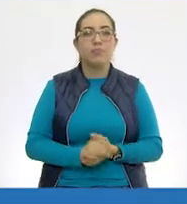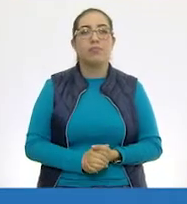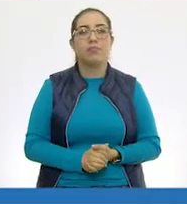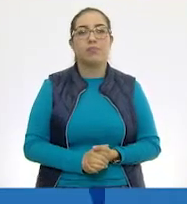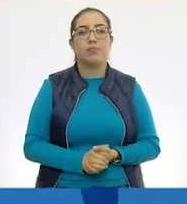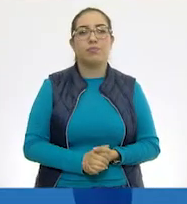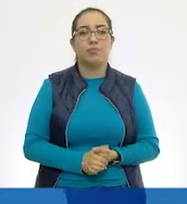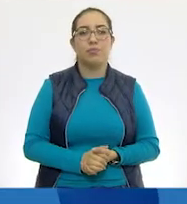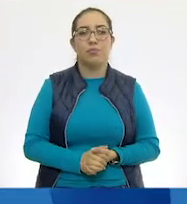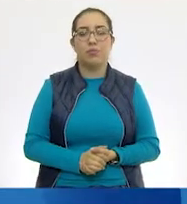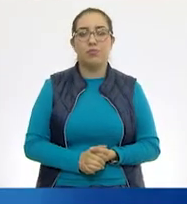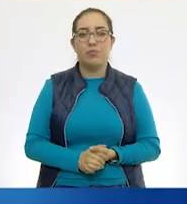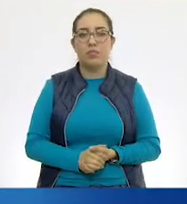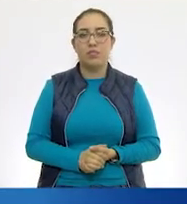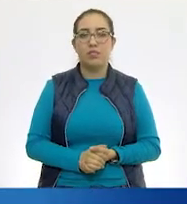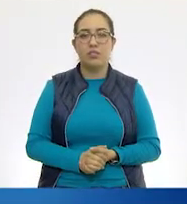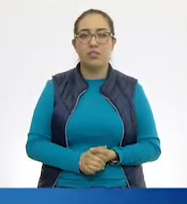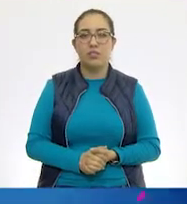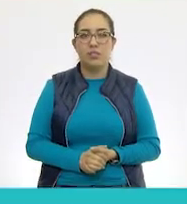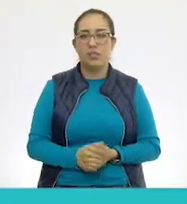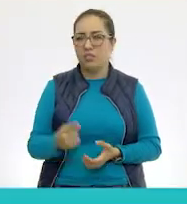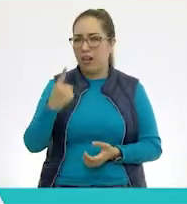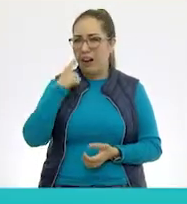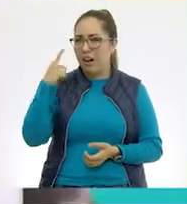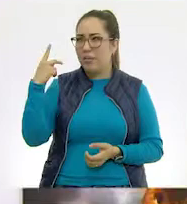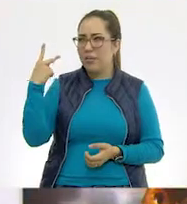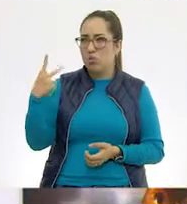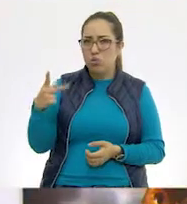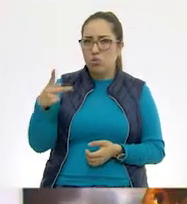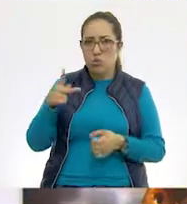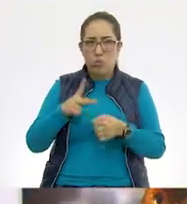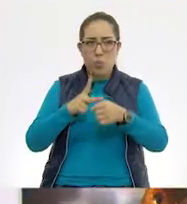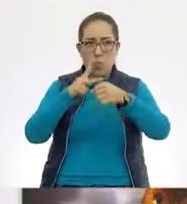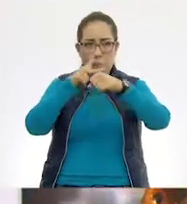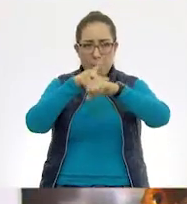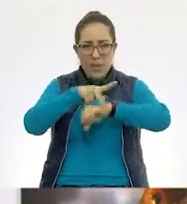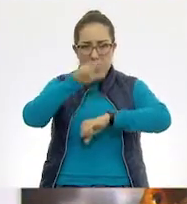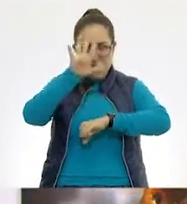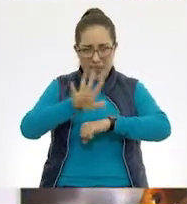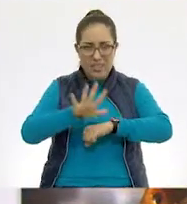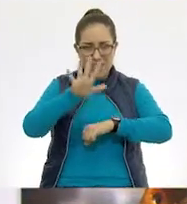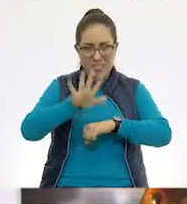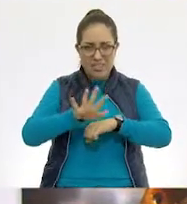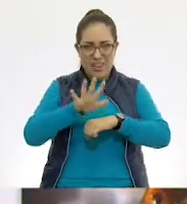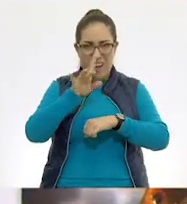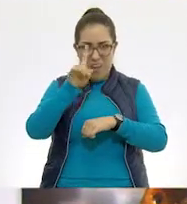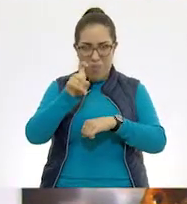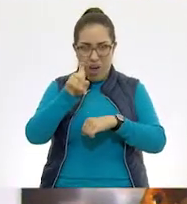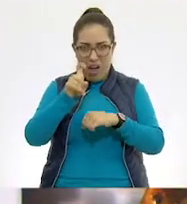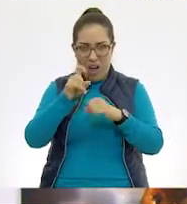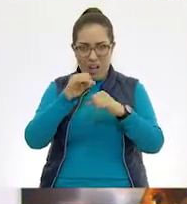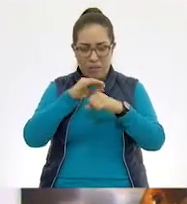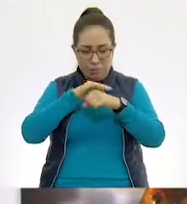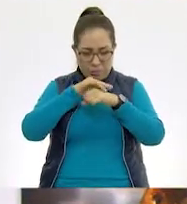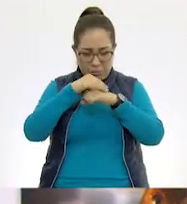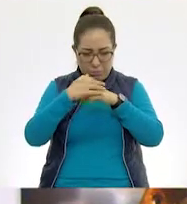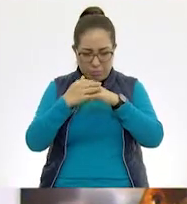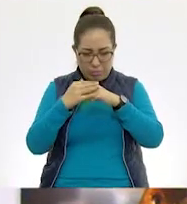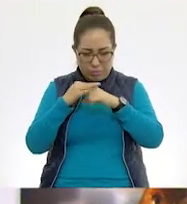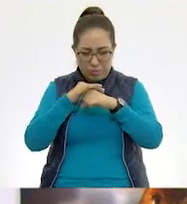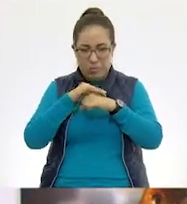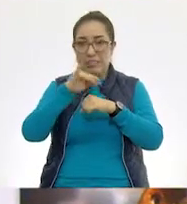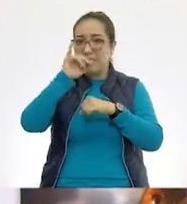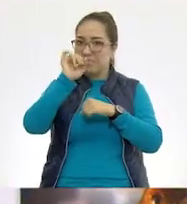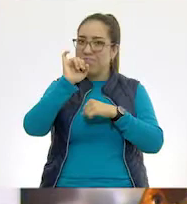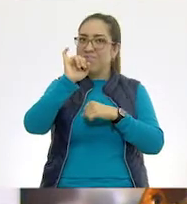Y entonces, ¿por qué no observas su piel y me dices si se ve húmeda o no? Su piel se ve